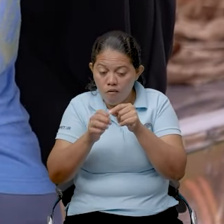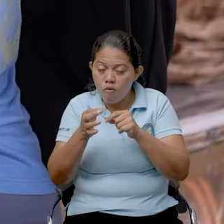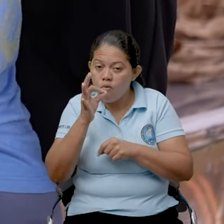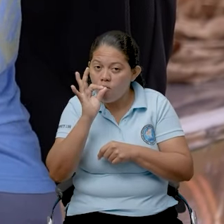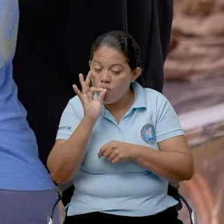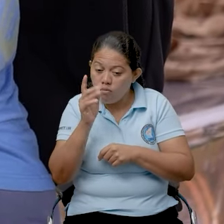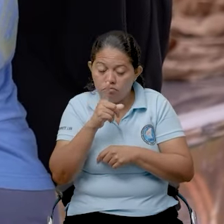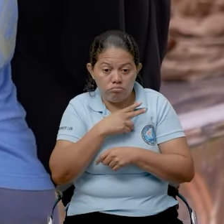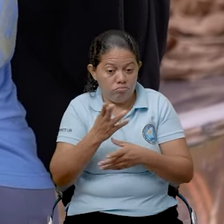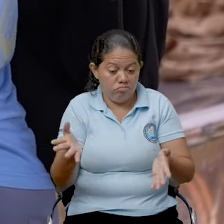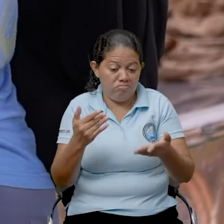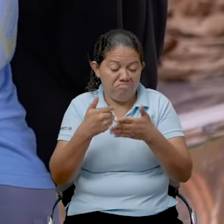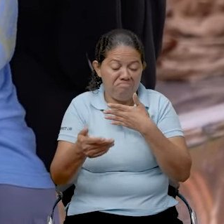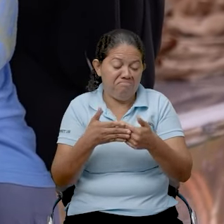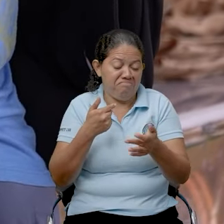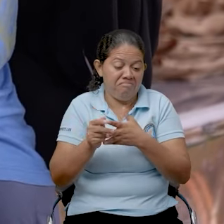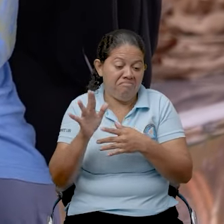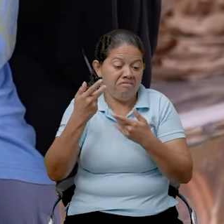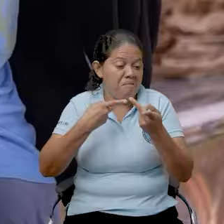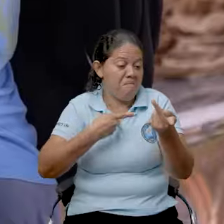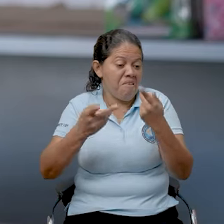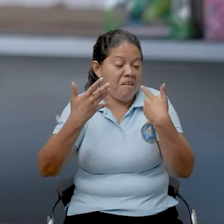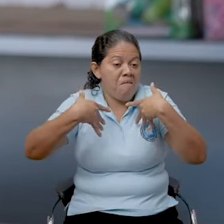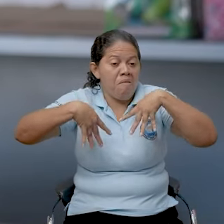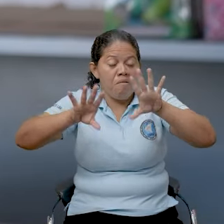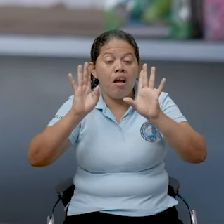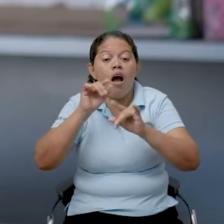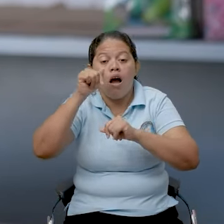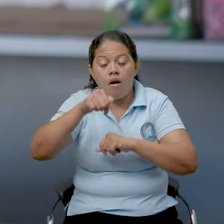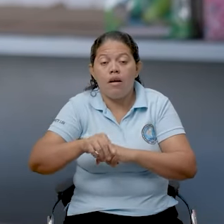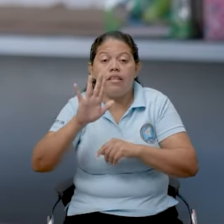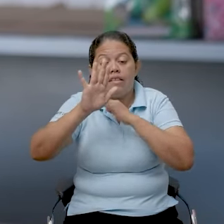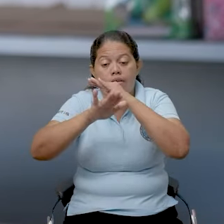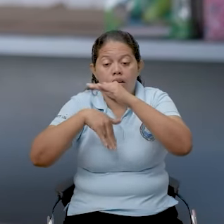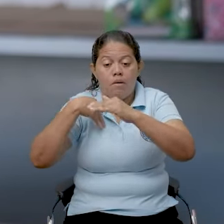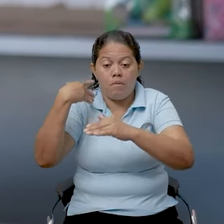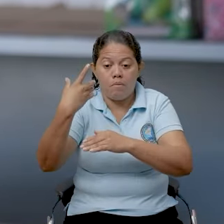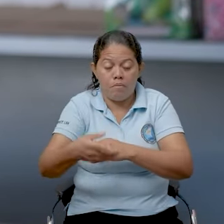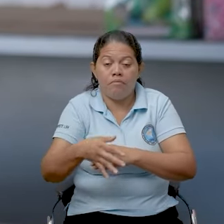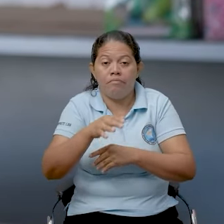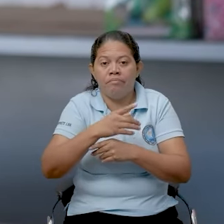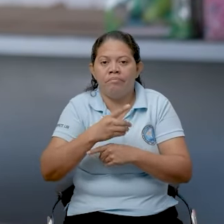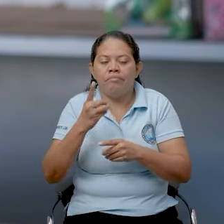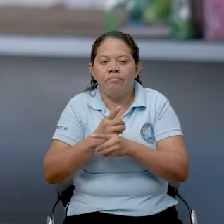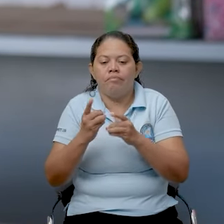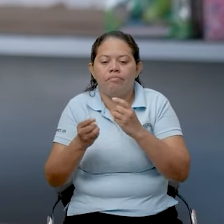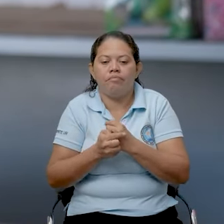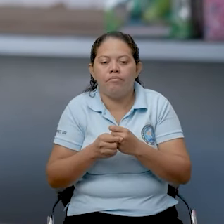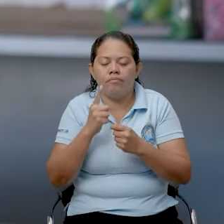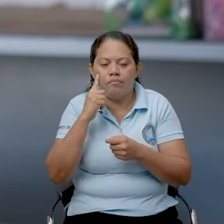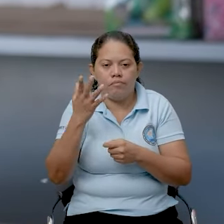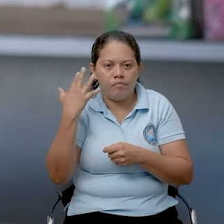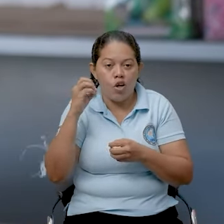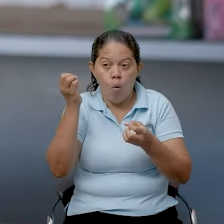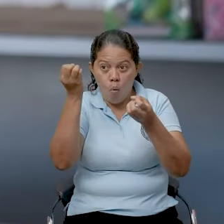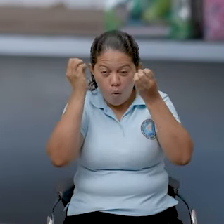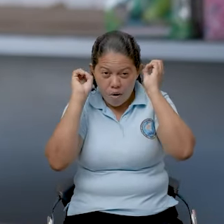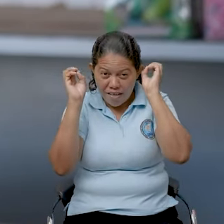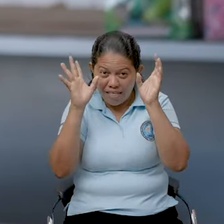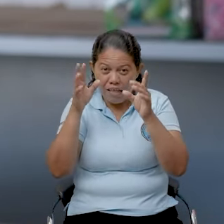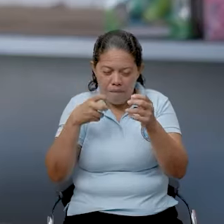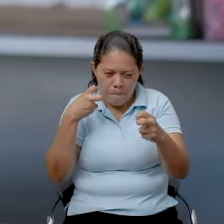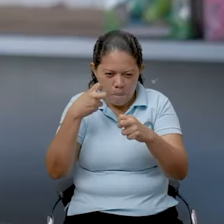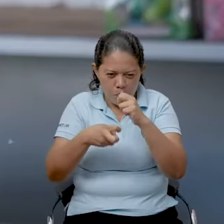fuego, que ahí se vendía donde quería la gente. Ya después que sucedió el percance en el oriental,